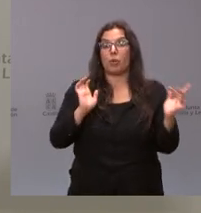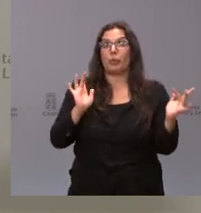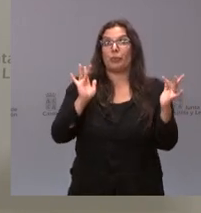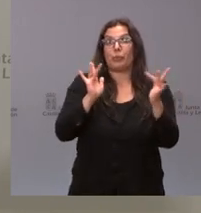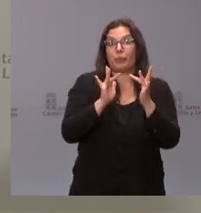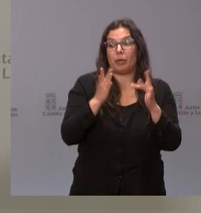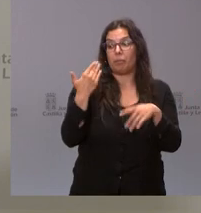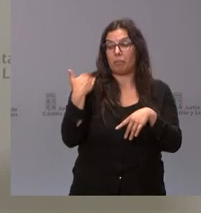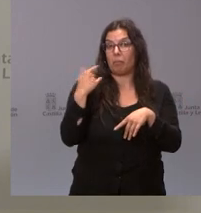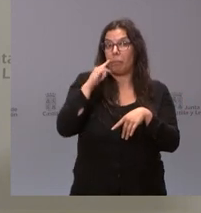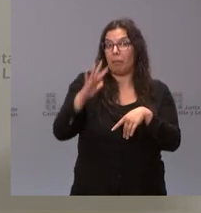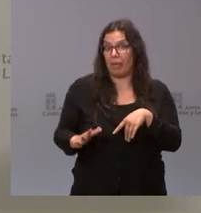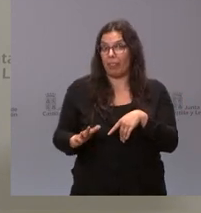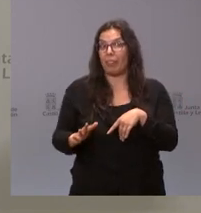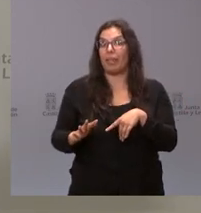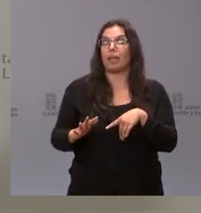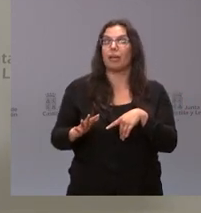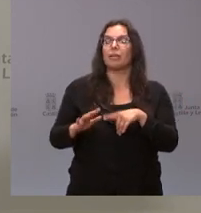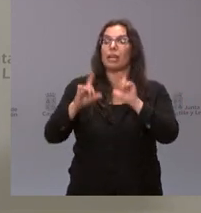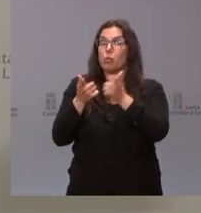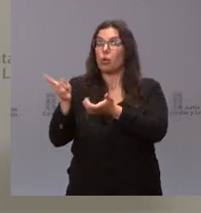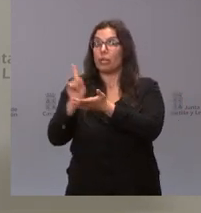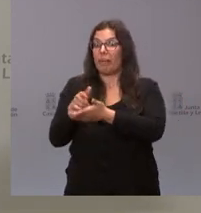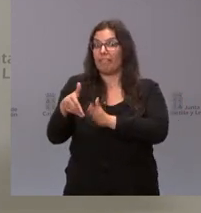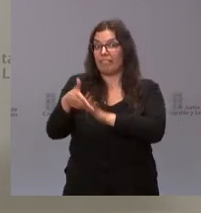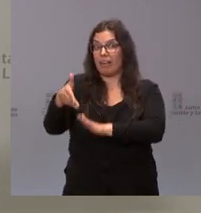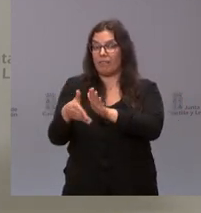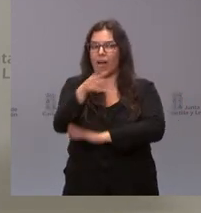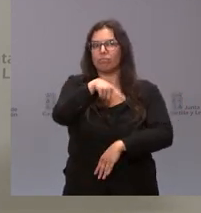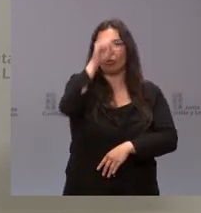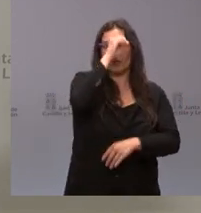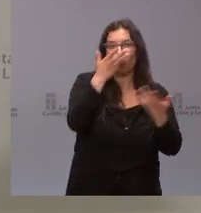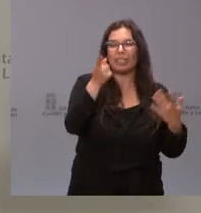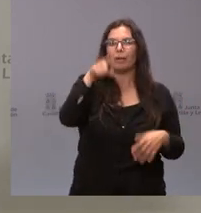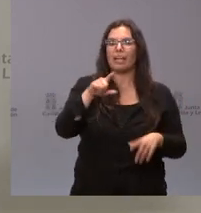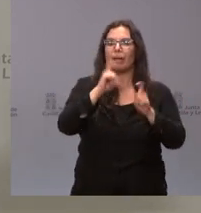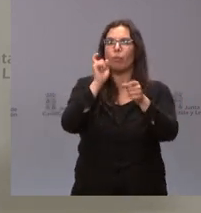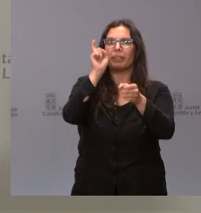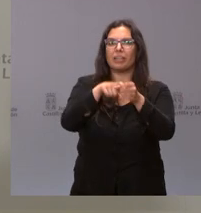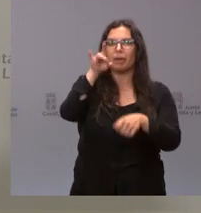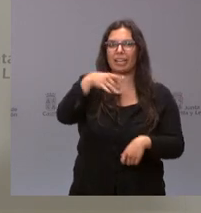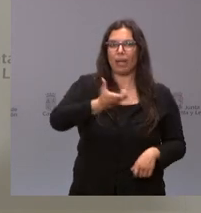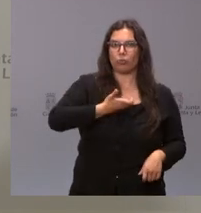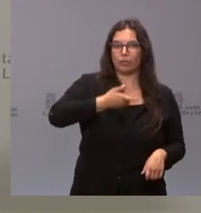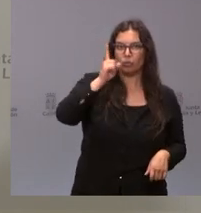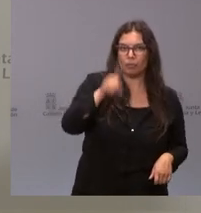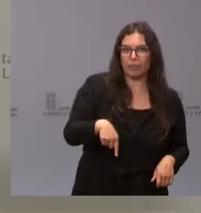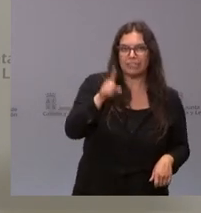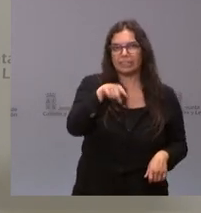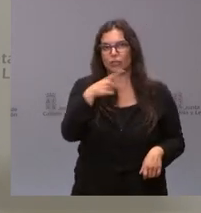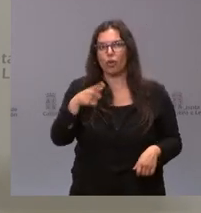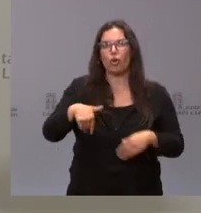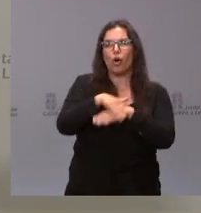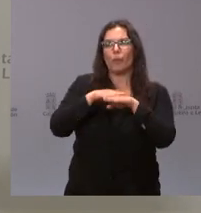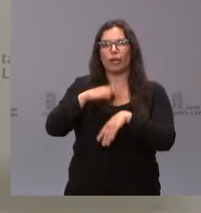últimas horas entre trabajadores y empresas al aceptar reunirse de nuevo y también quería saber quién va a participar en esa reunión si van a estar también los ayuntamientos si va a estar también el Gobierno